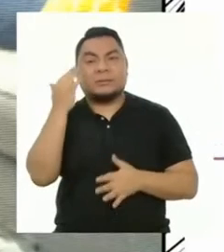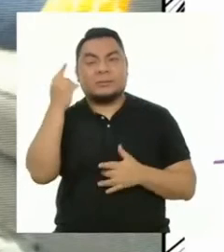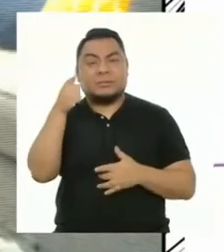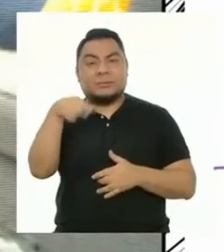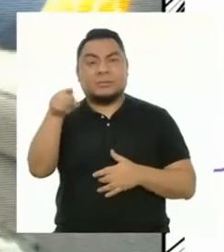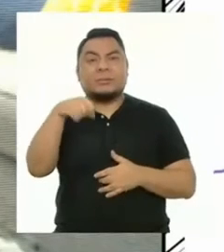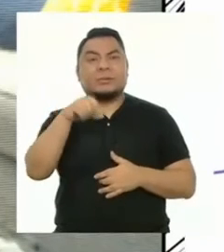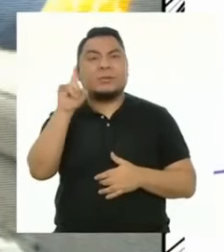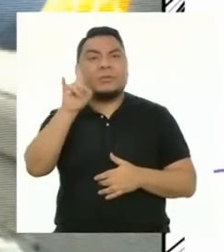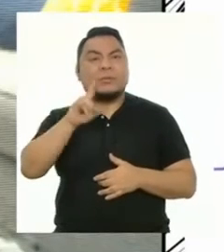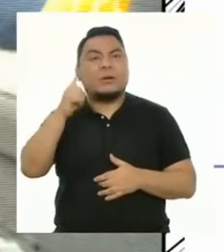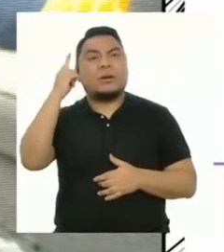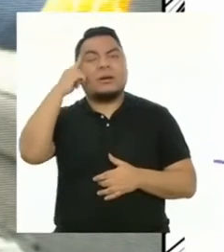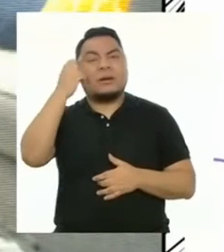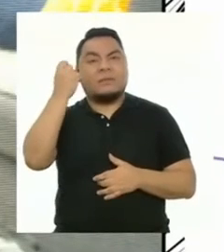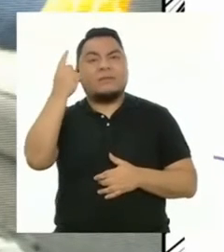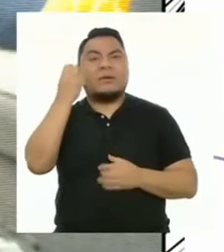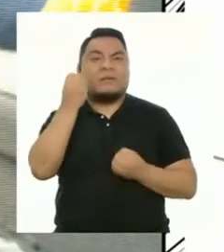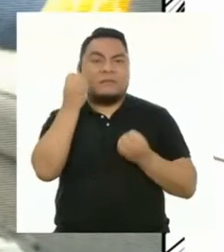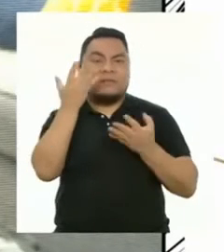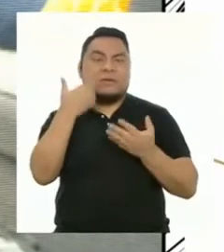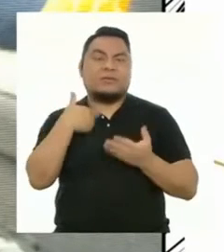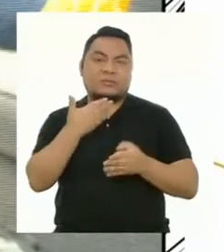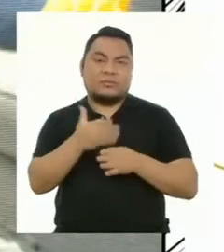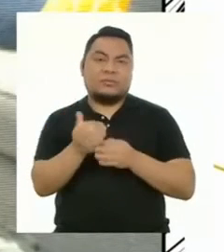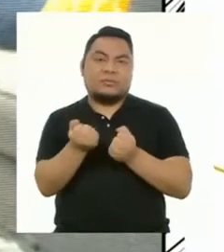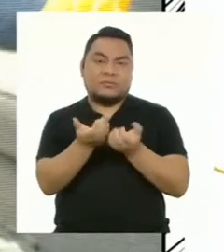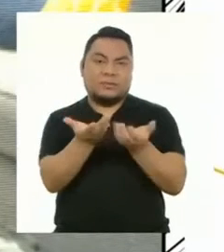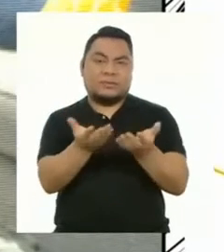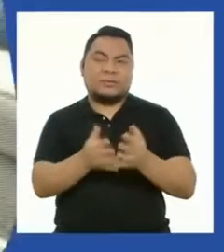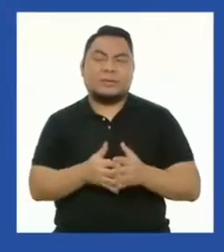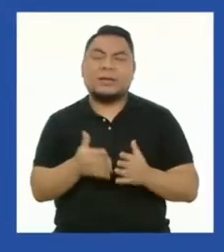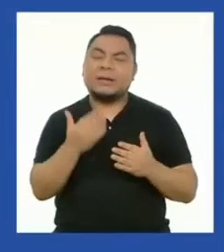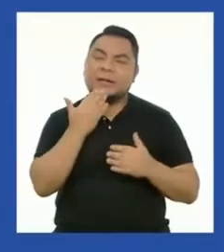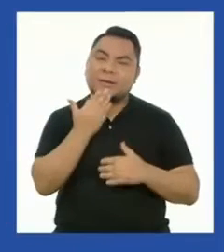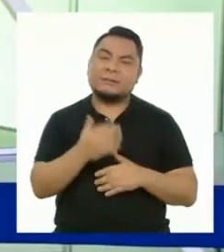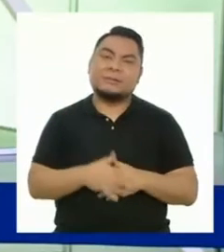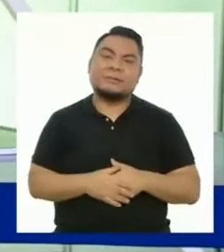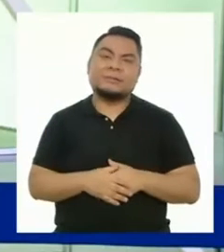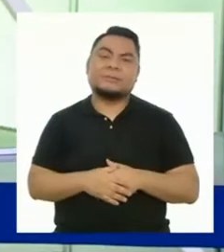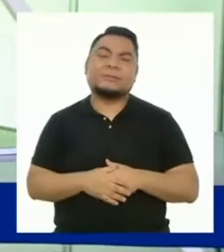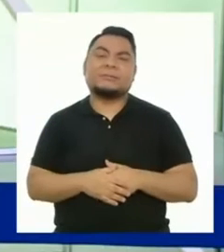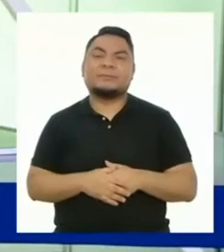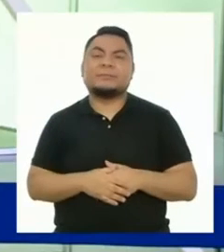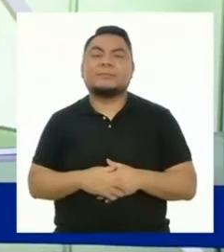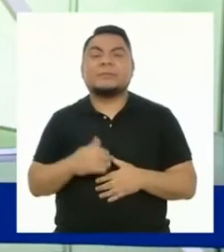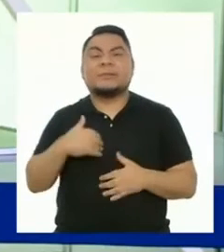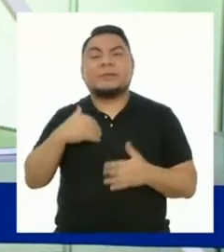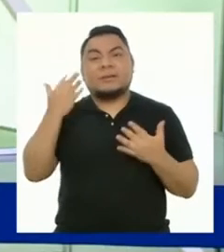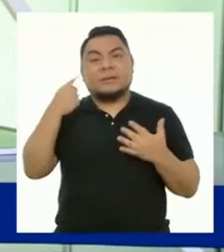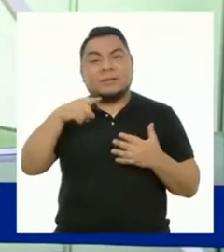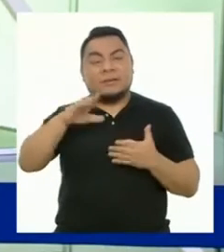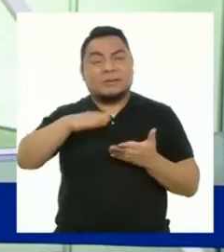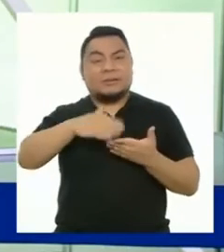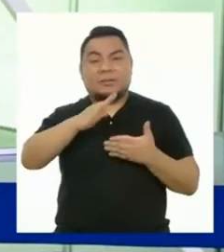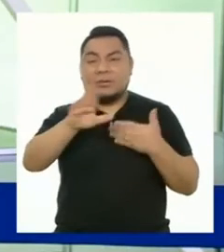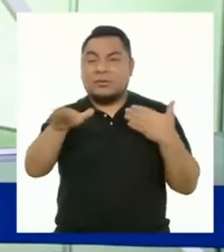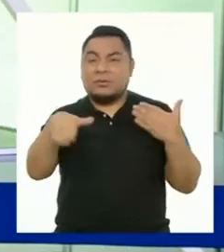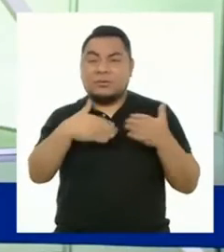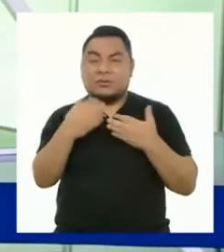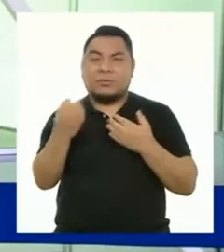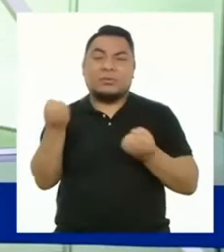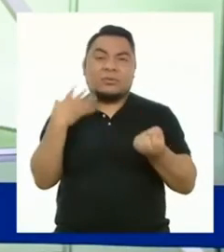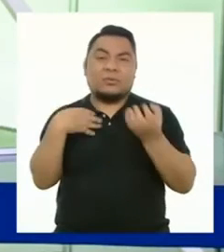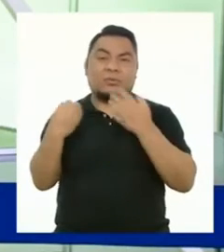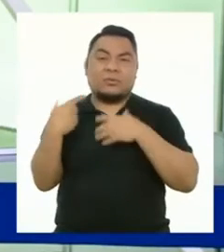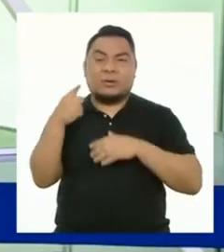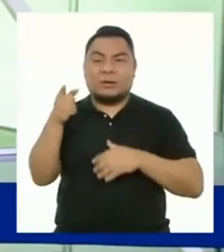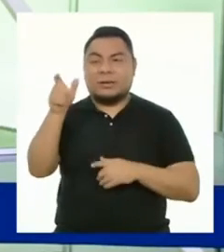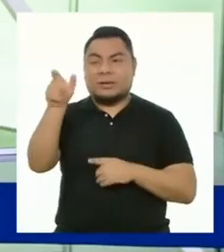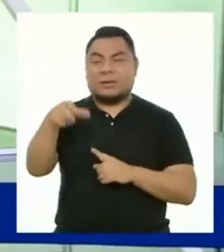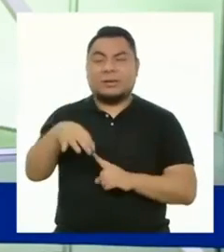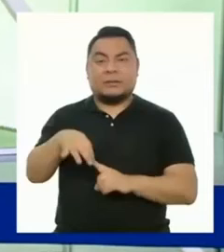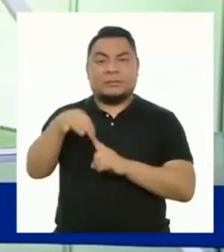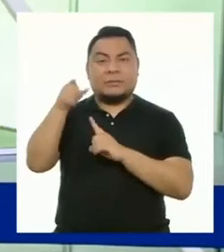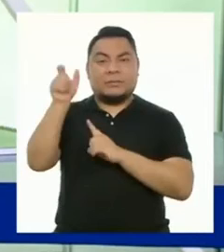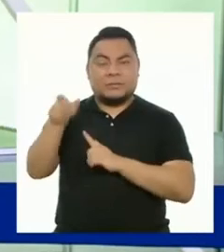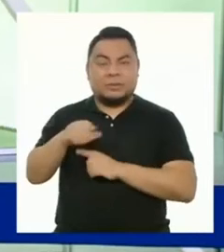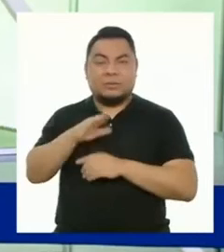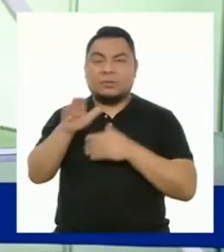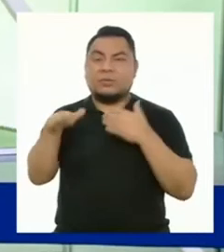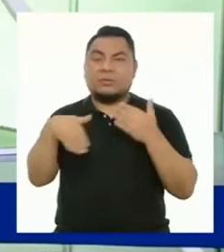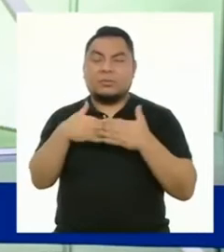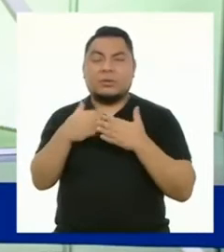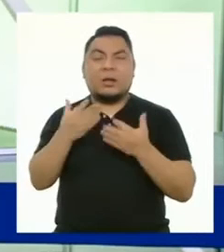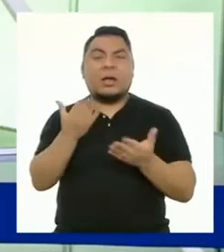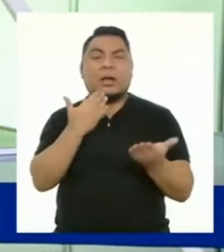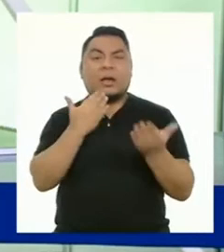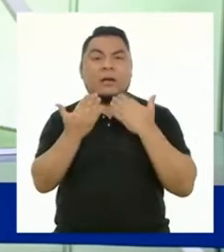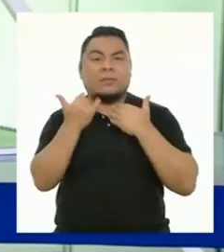espero que haya sido útil la información que les he compartido. Gracias. Espero que después de todo lo que nos ha contado la especialista y